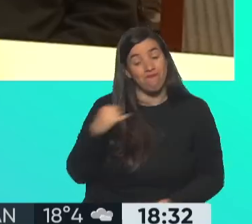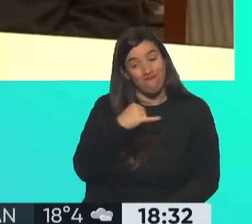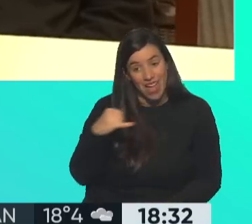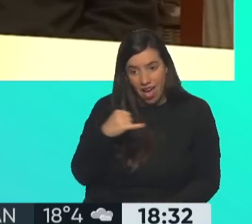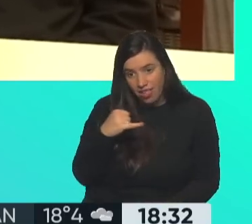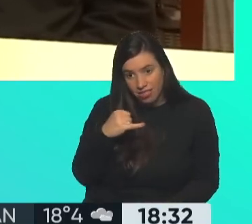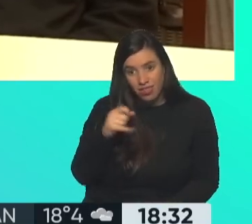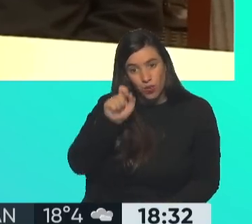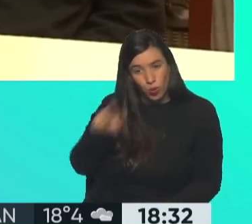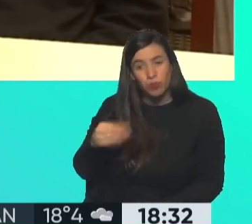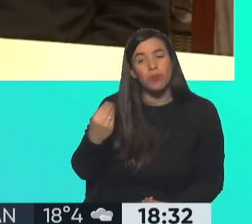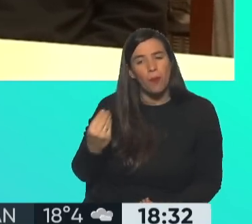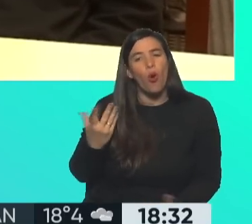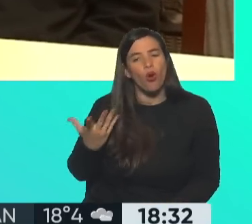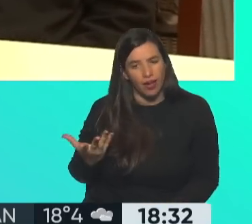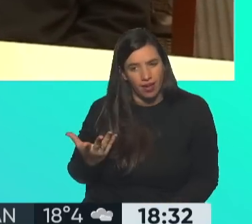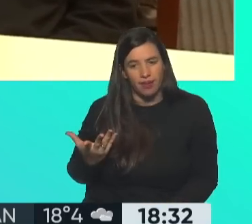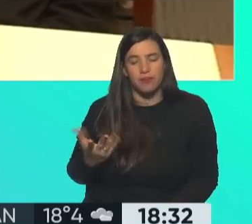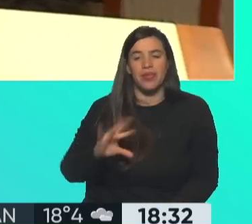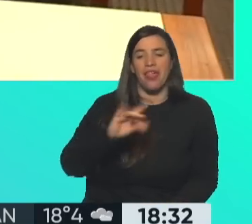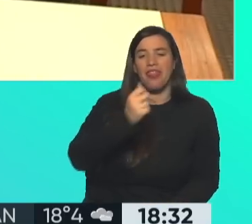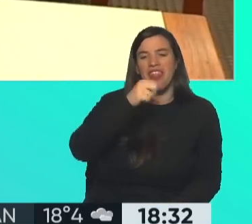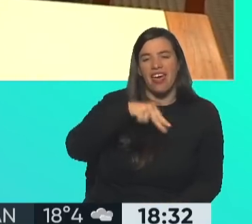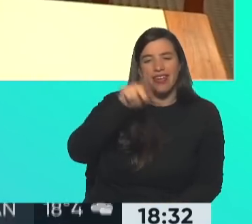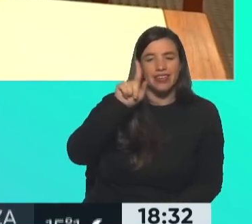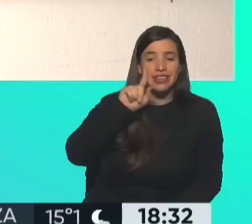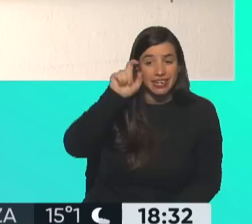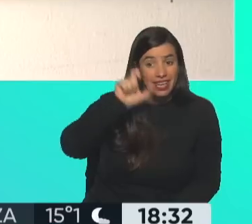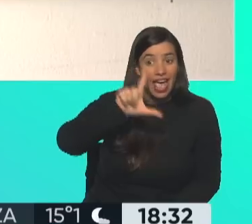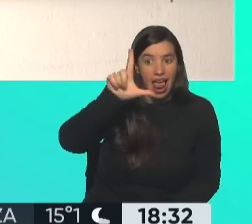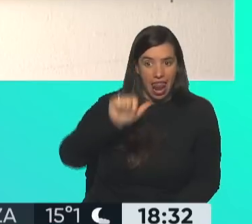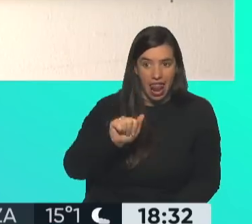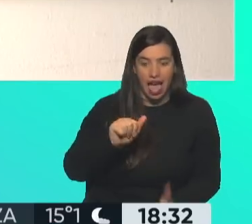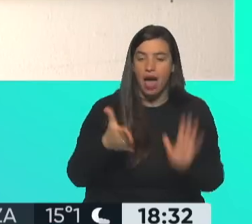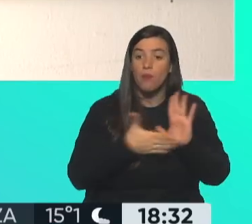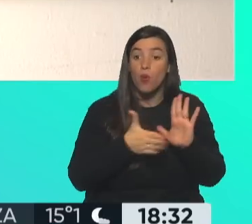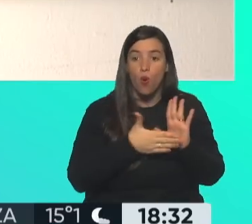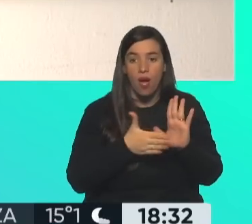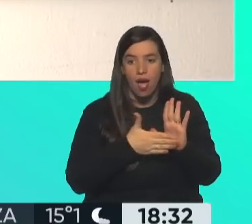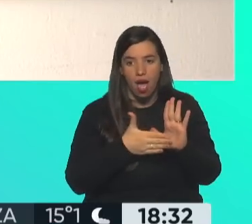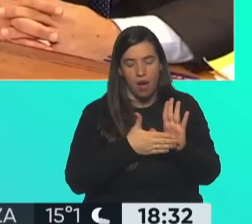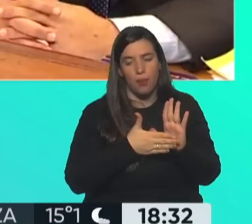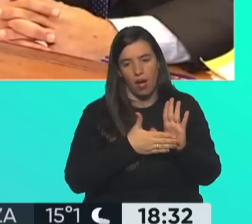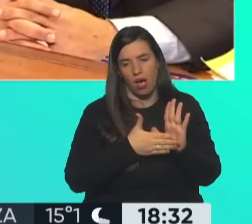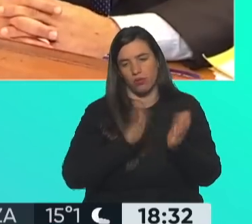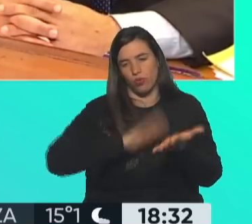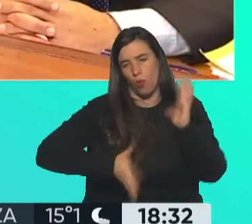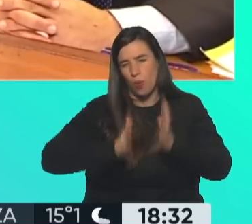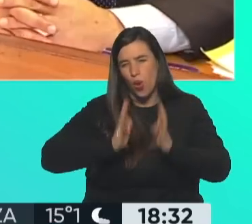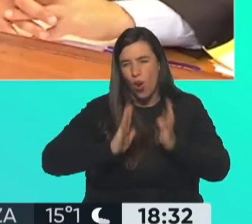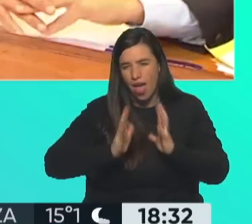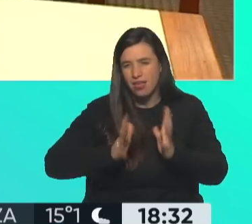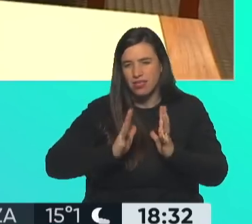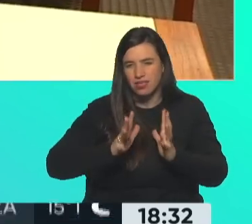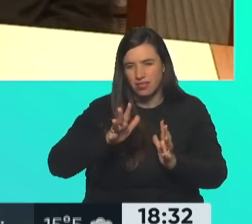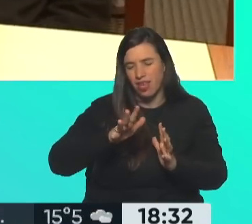él. ¿En qué punto? Daniela Cortés exhibió lesiones que dice haber padecido en el marco de una escena de